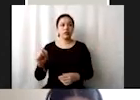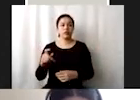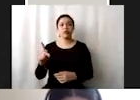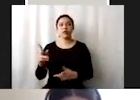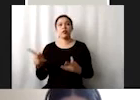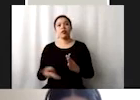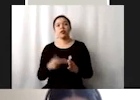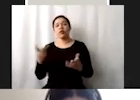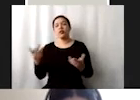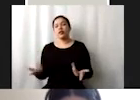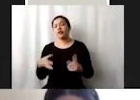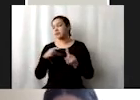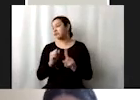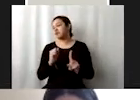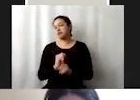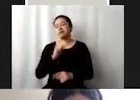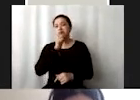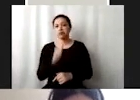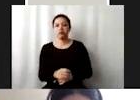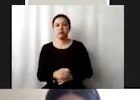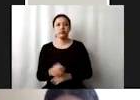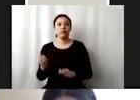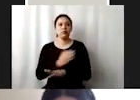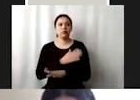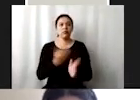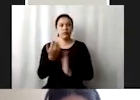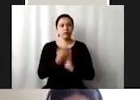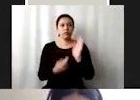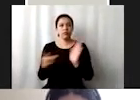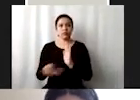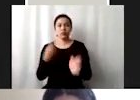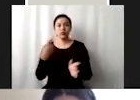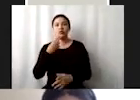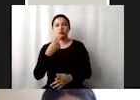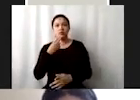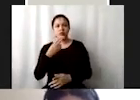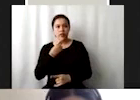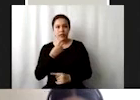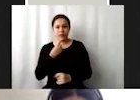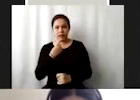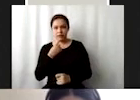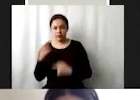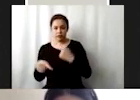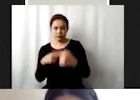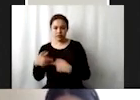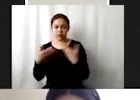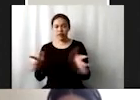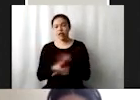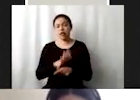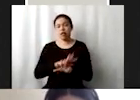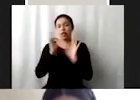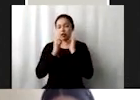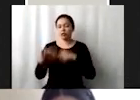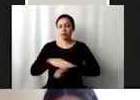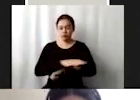se está logrando prevención reducción reciclado reutilización cambiar las formas en las que diseñamos los productos